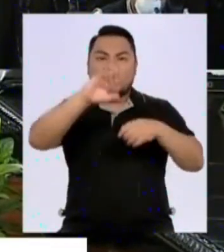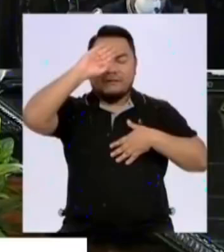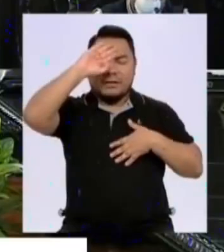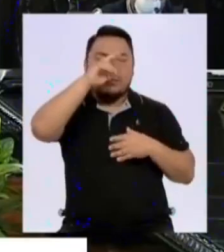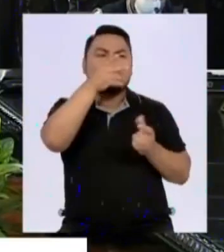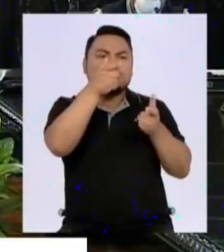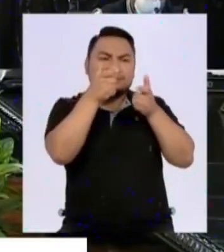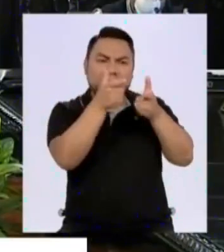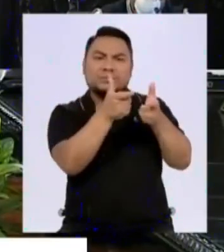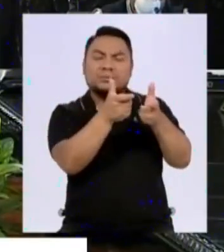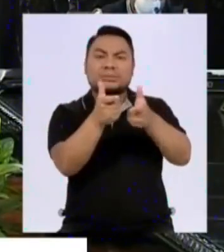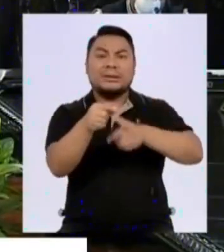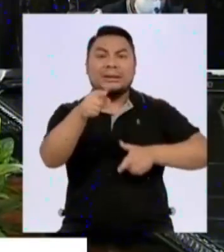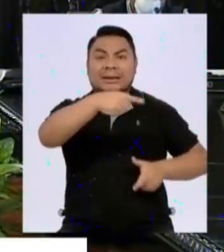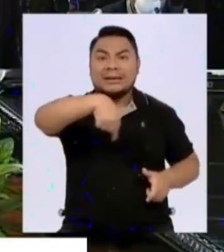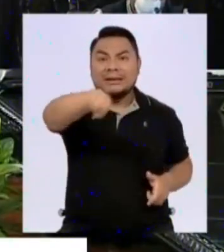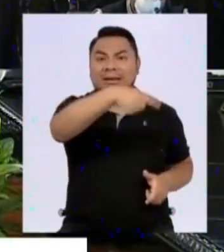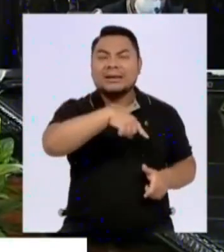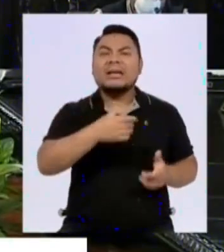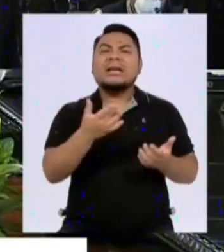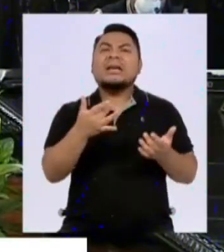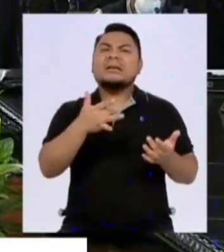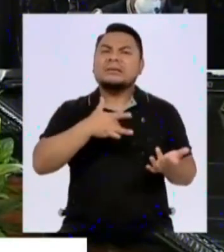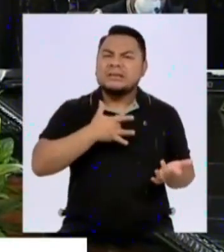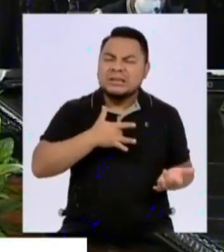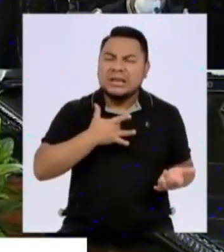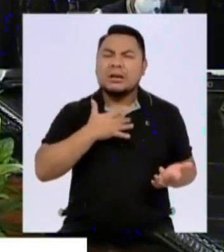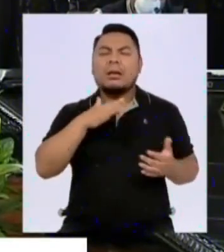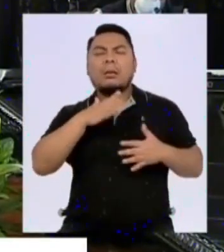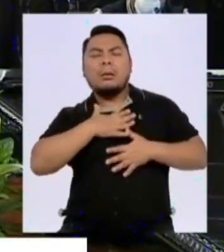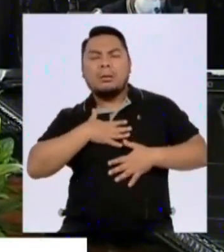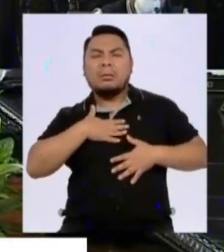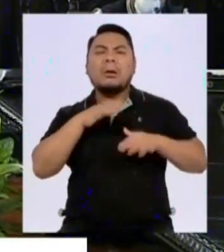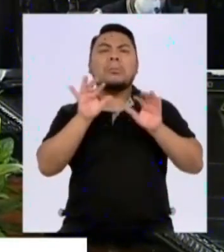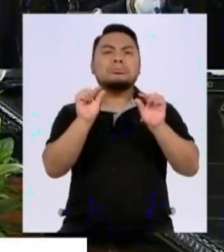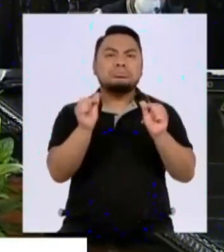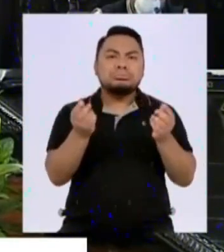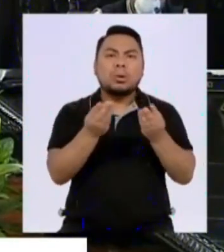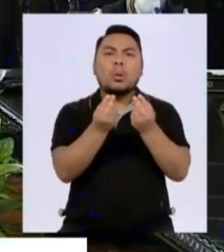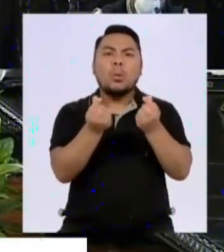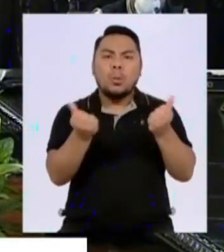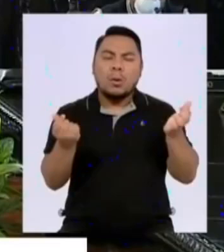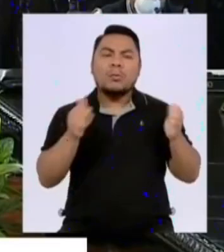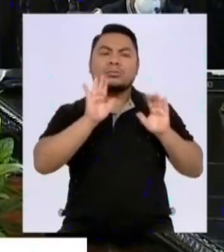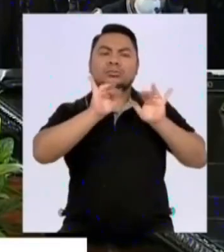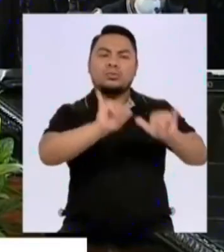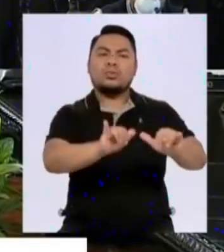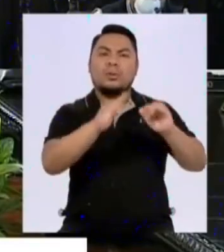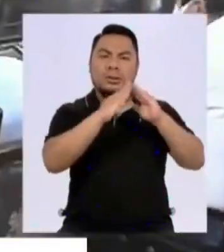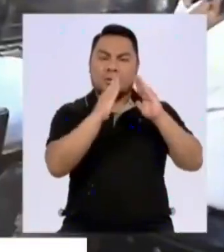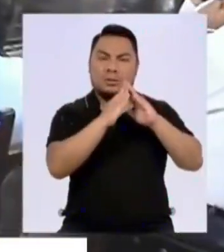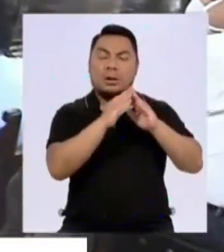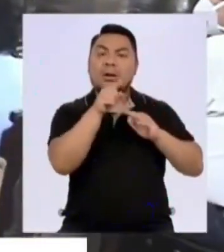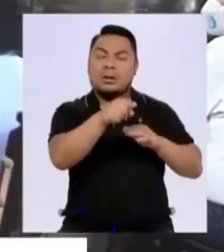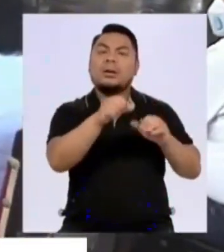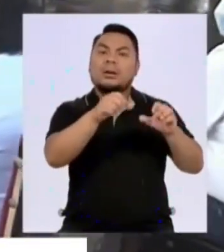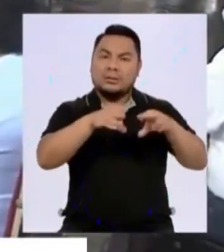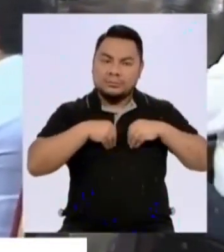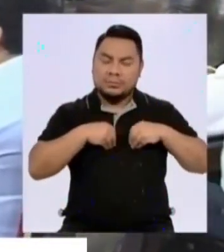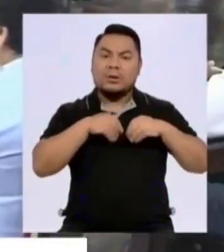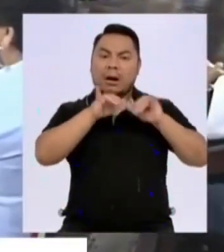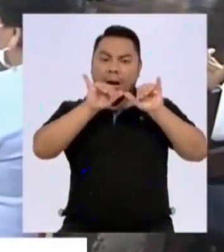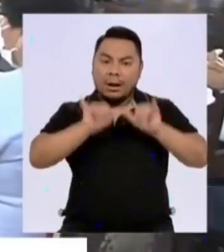gran mayoría de ellos tienen síntomas leves y están en su vivienda teniendo que cumplir el